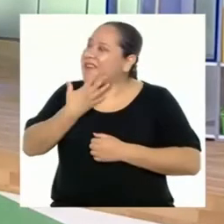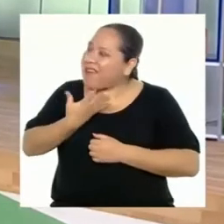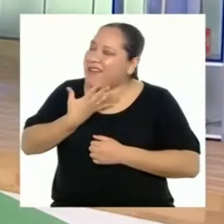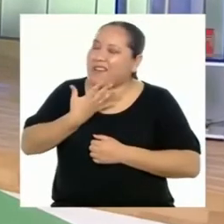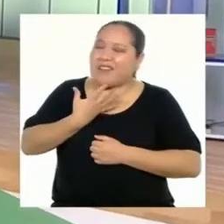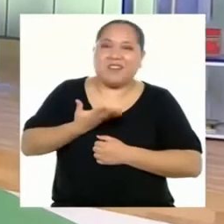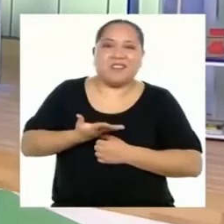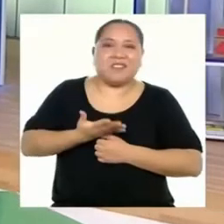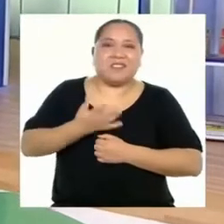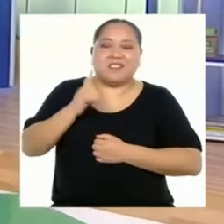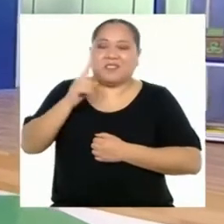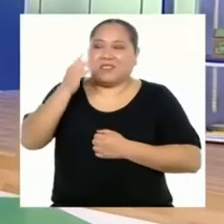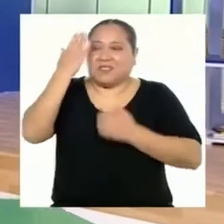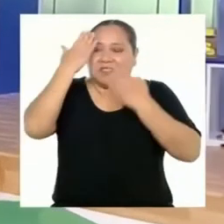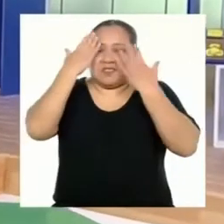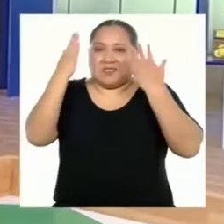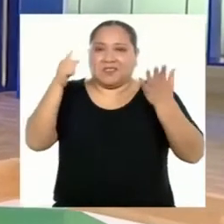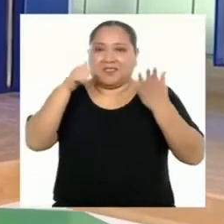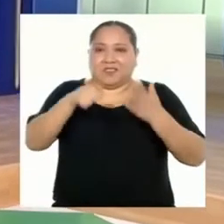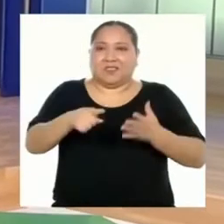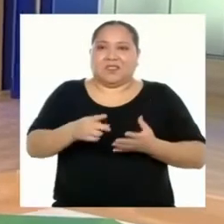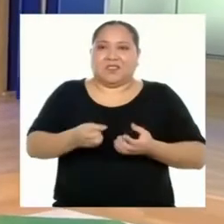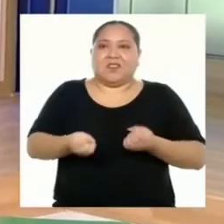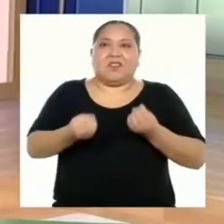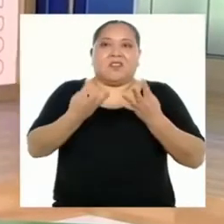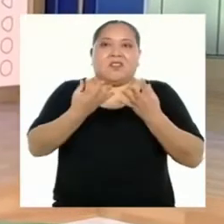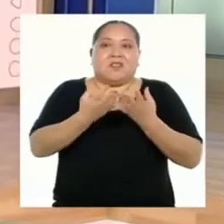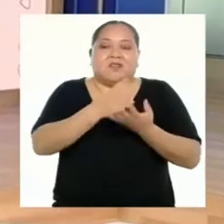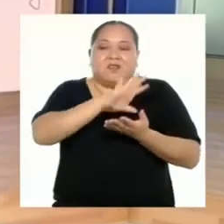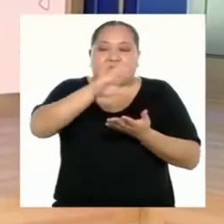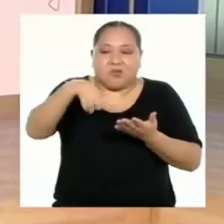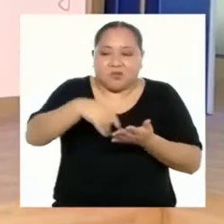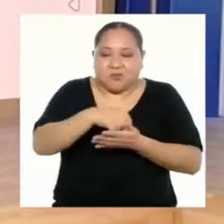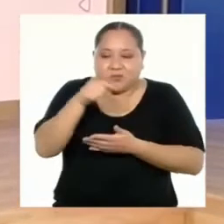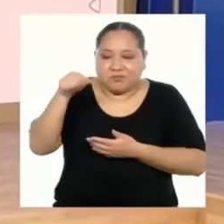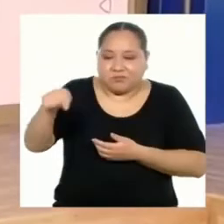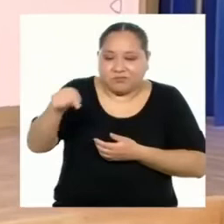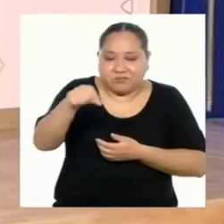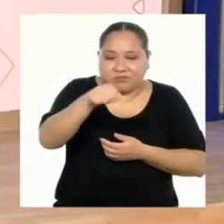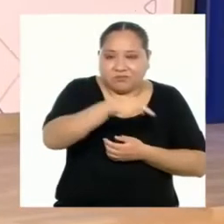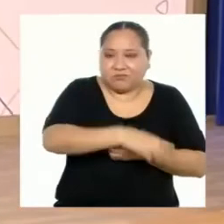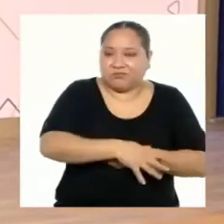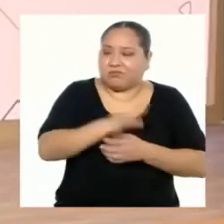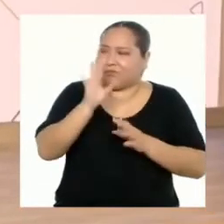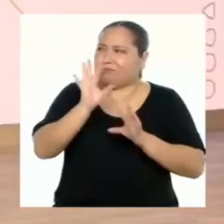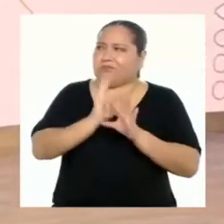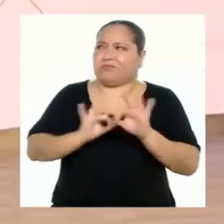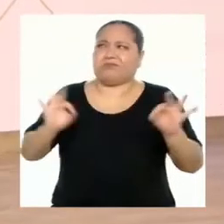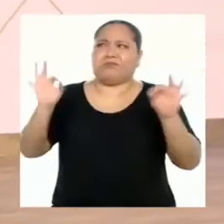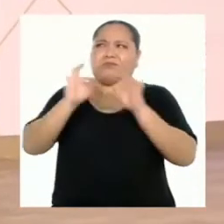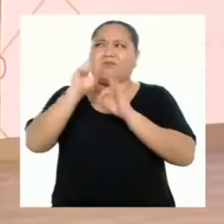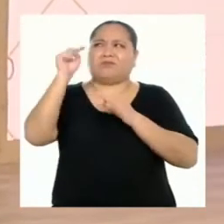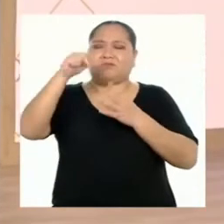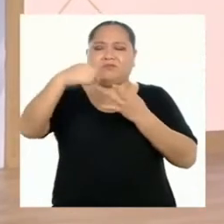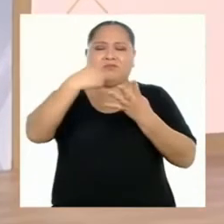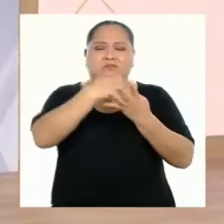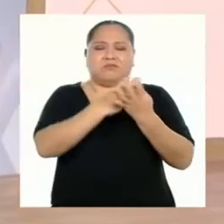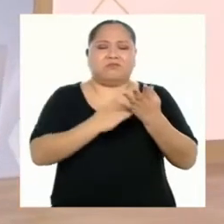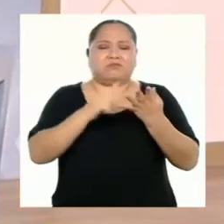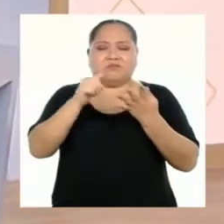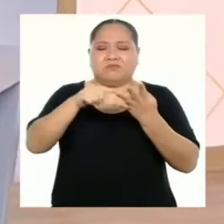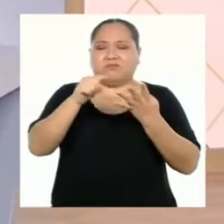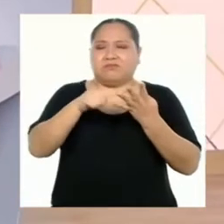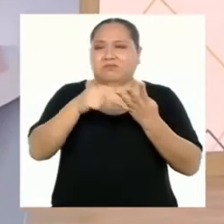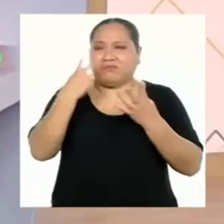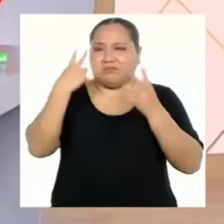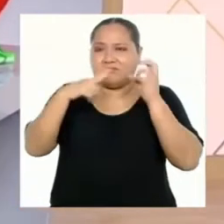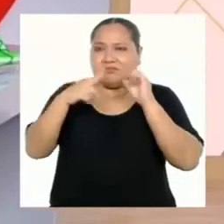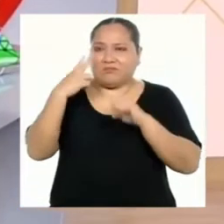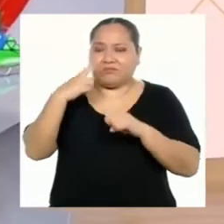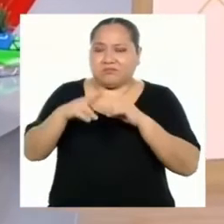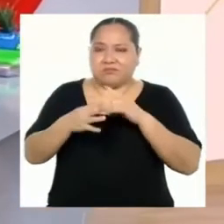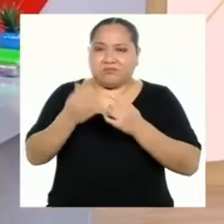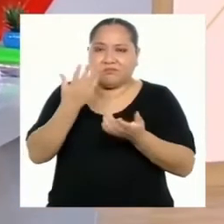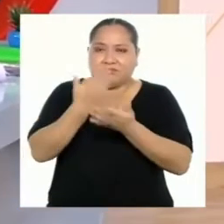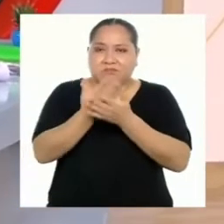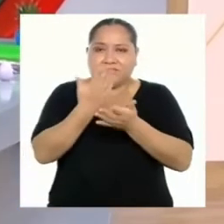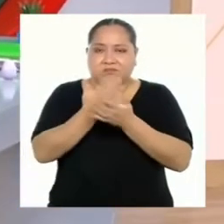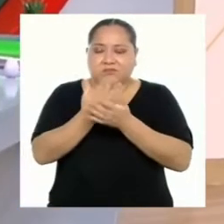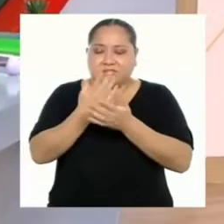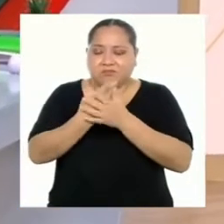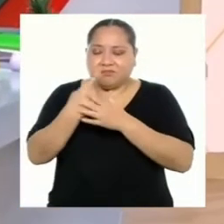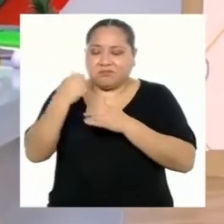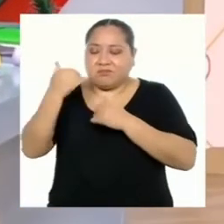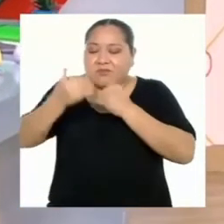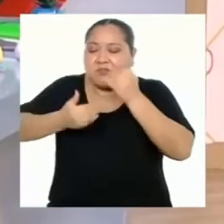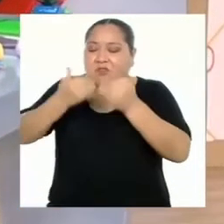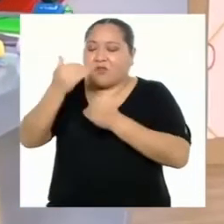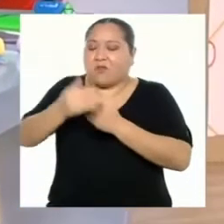¡Guau! No me había dado cuenta de todas estas cosas. ¡Qué importante es esta fase! Nos permite revisar los procedimientos,